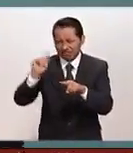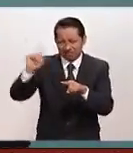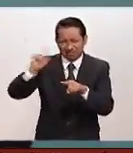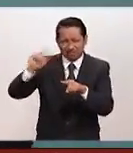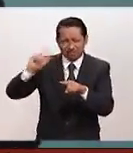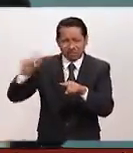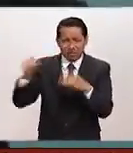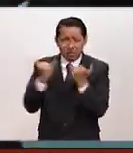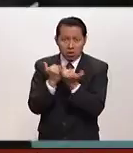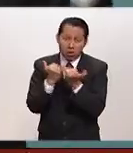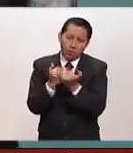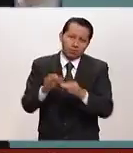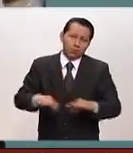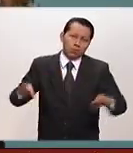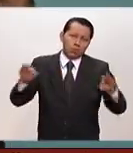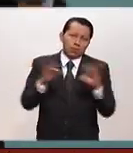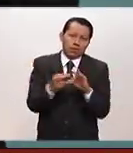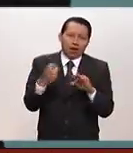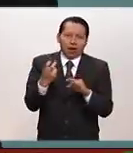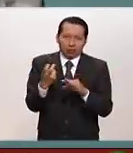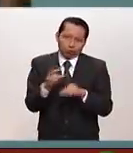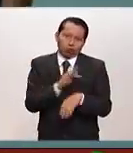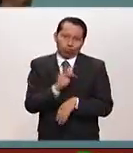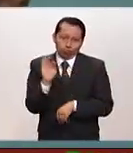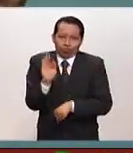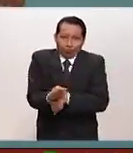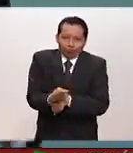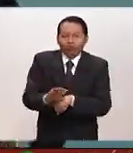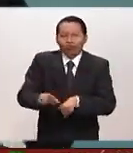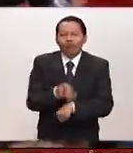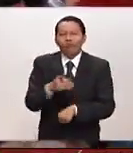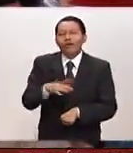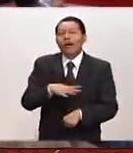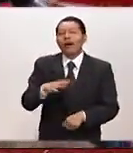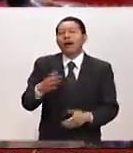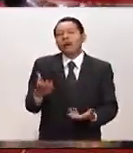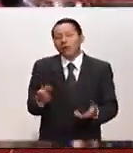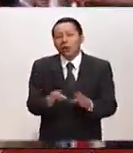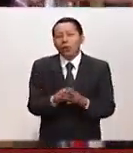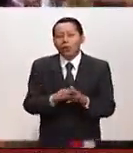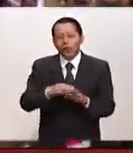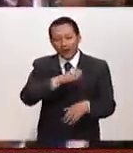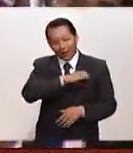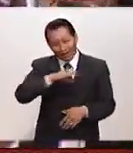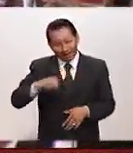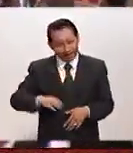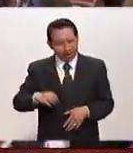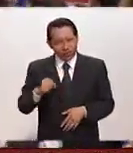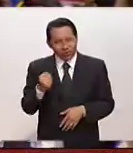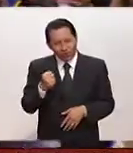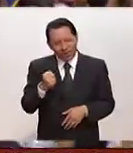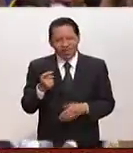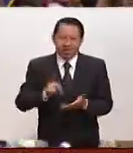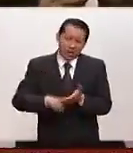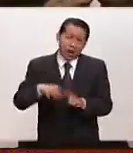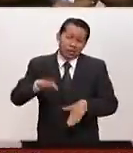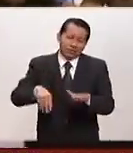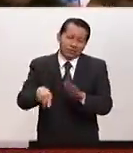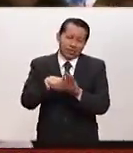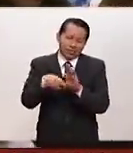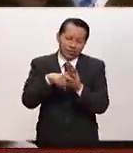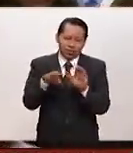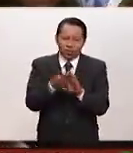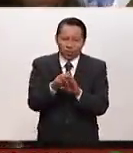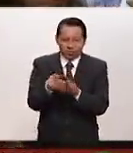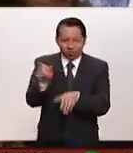y que eso también puede ser definitorio al final de cuentas, sobre todo cuando se tiene un candidato tan polémico y tan negativo en muchos casos como